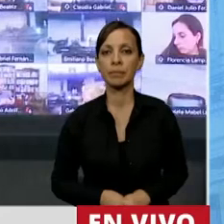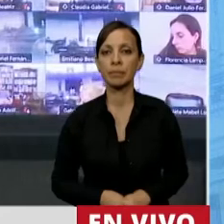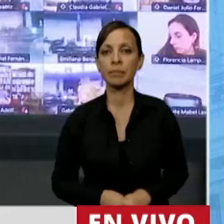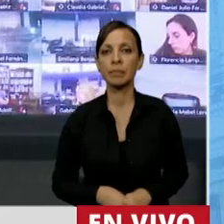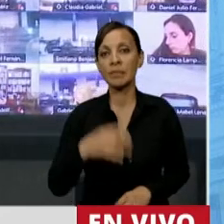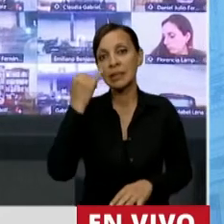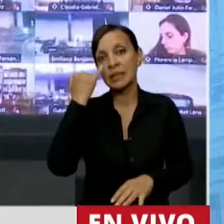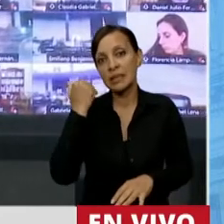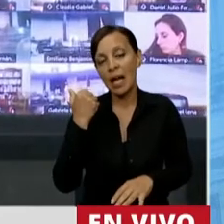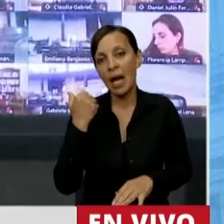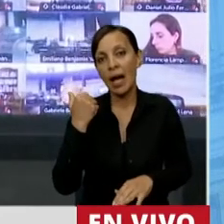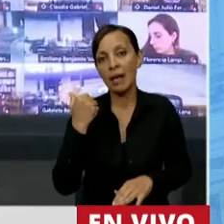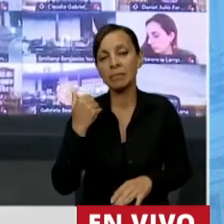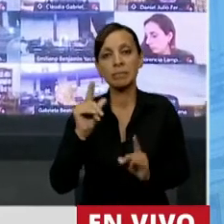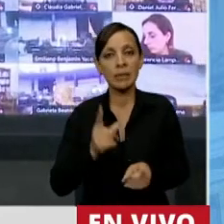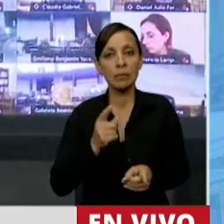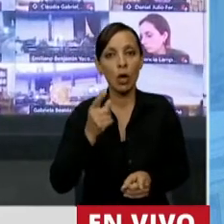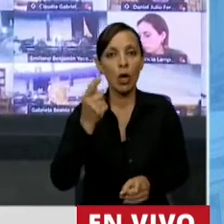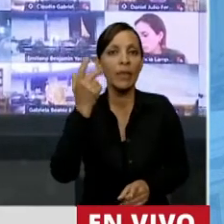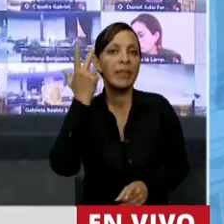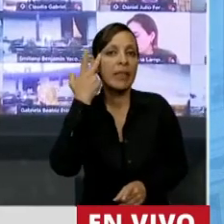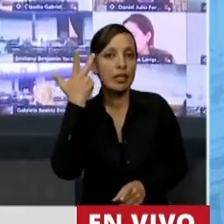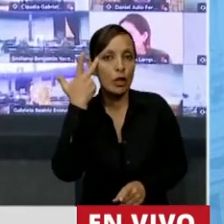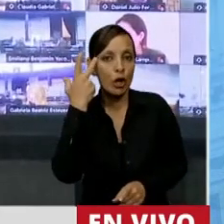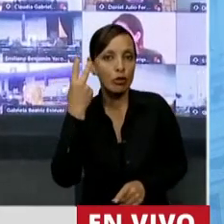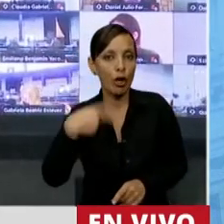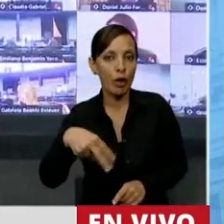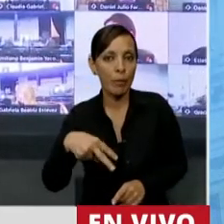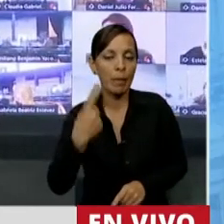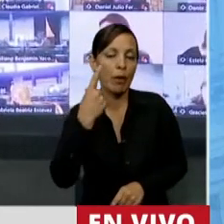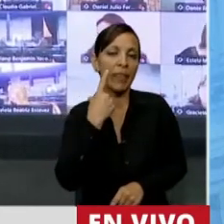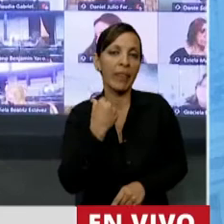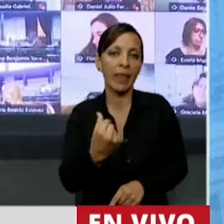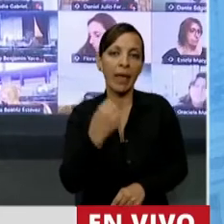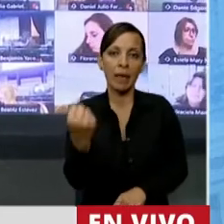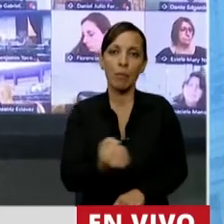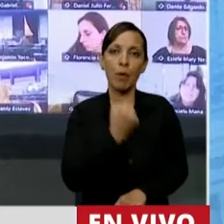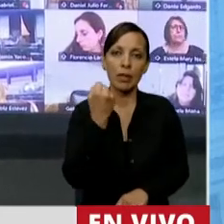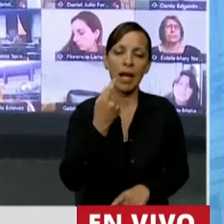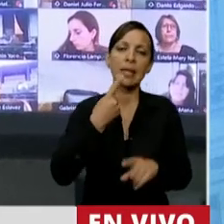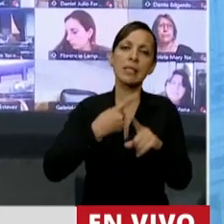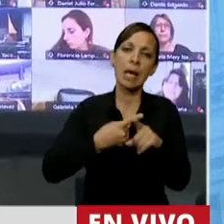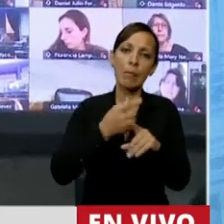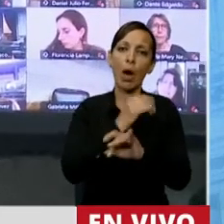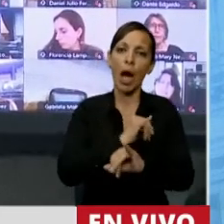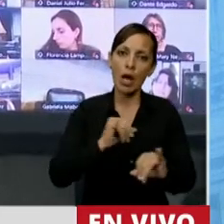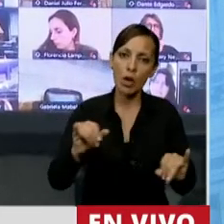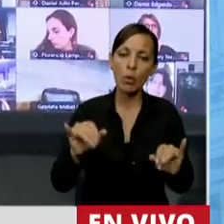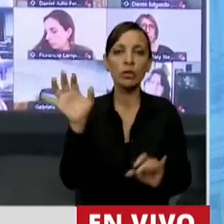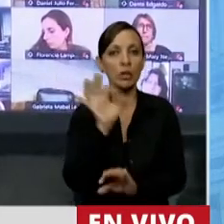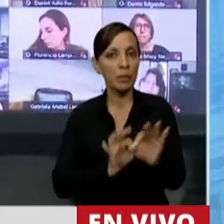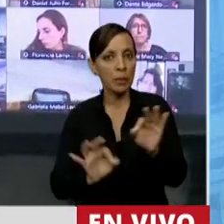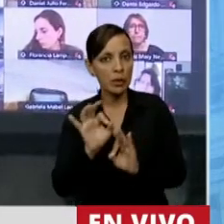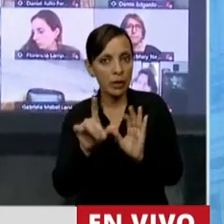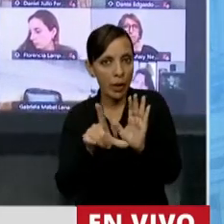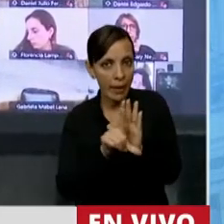ya en la continuidad, ya el 18 de noviembre de un día tan importante por los anuncios, los proyectos de ley que estamos